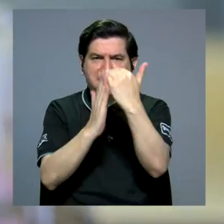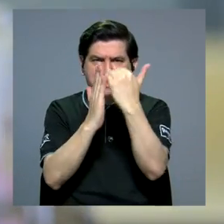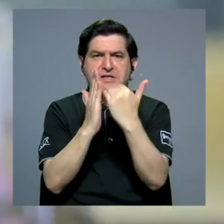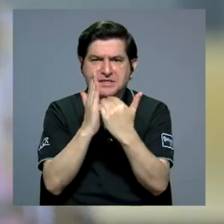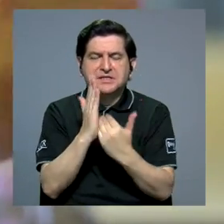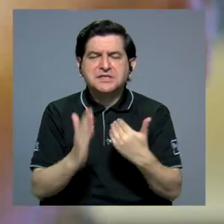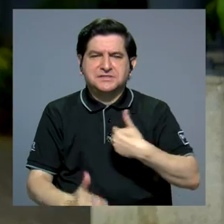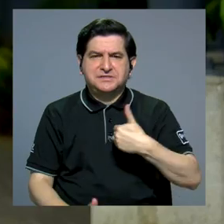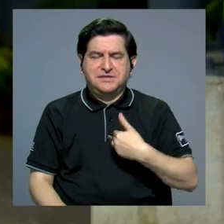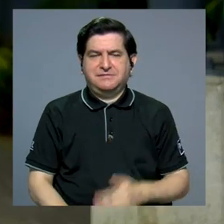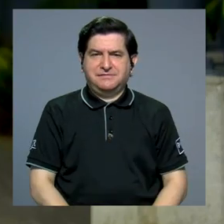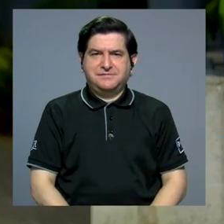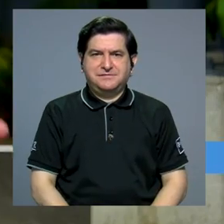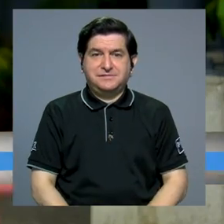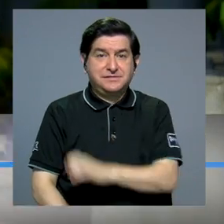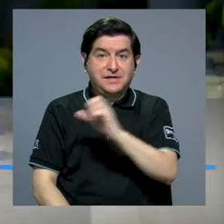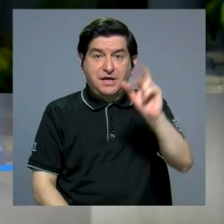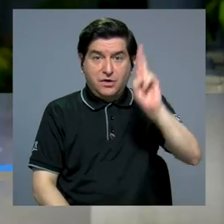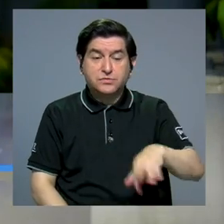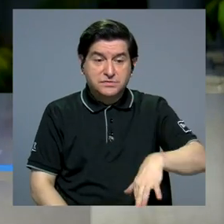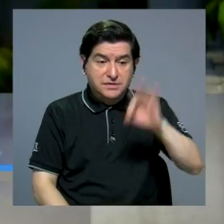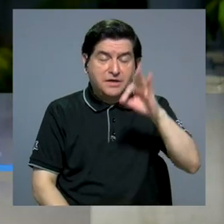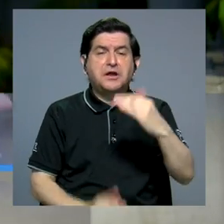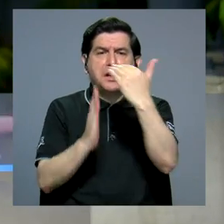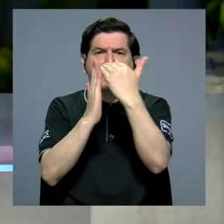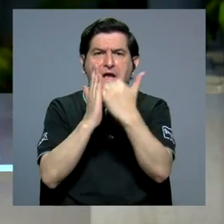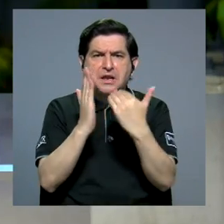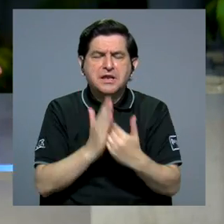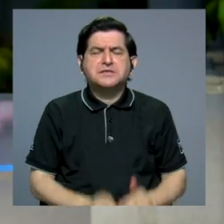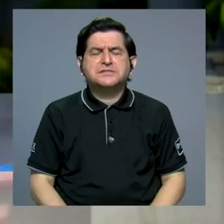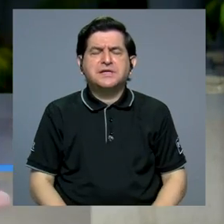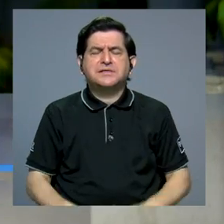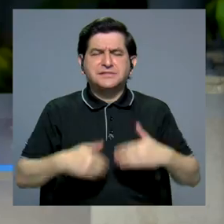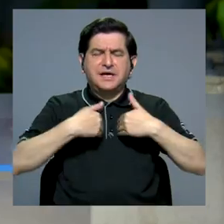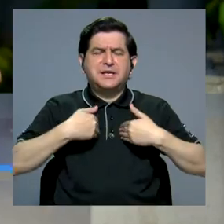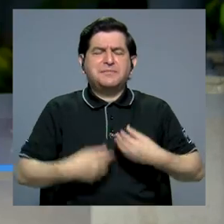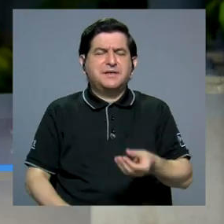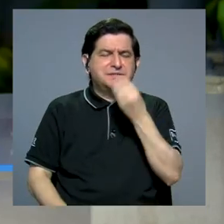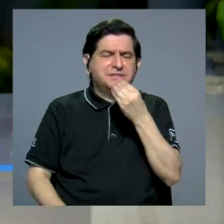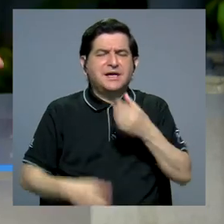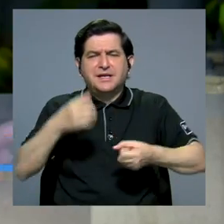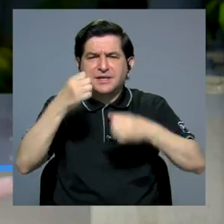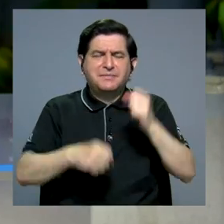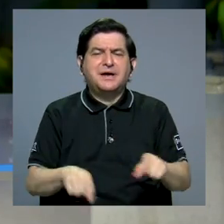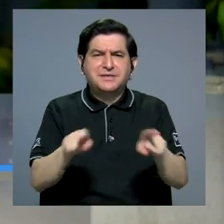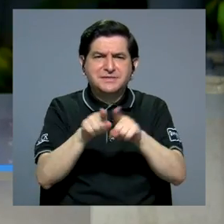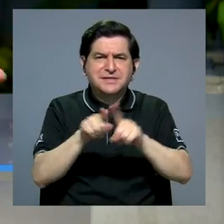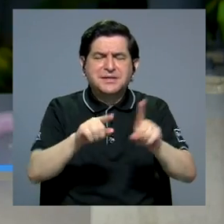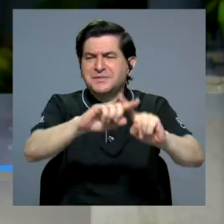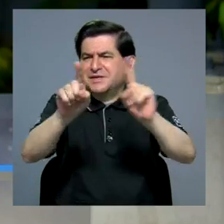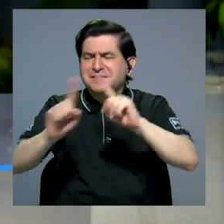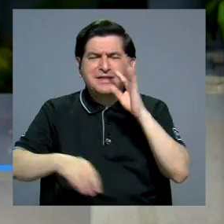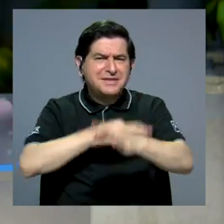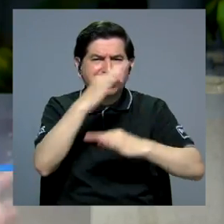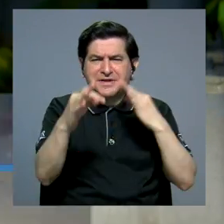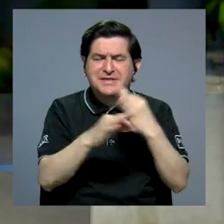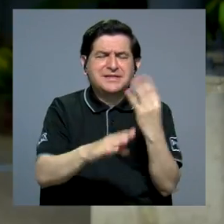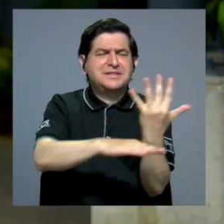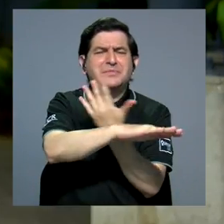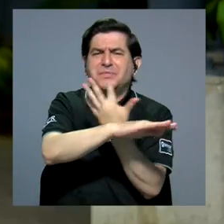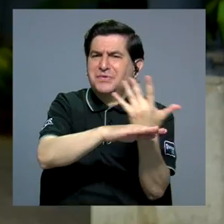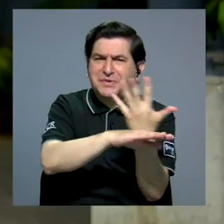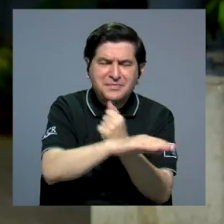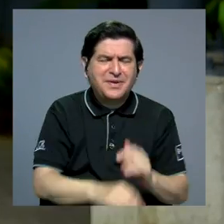listados de especies, entonces para Costa Rica encontramos listas de especies de mamíferos, anfibios y de reptiles, de insectos, de